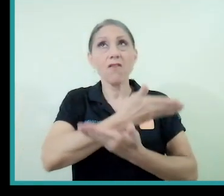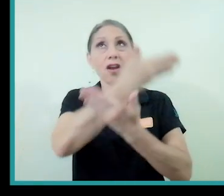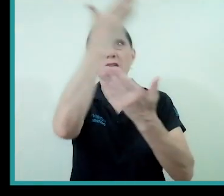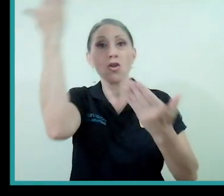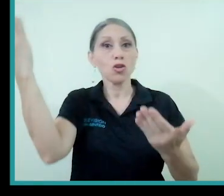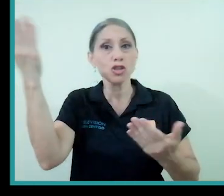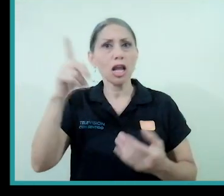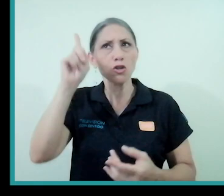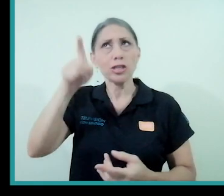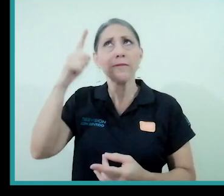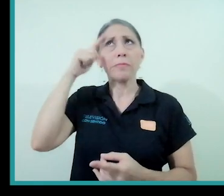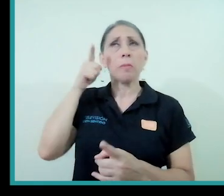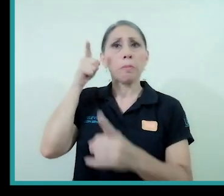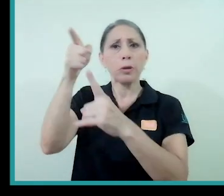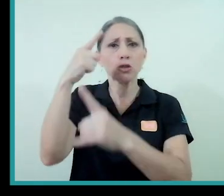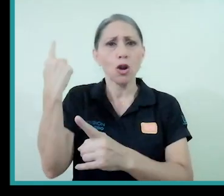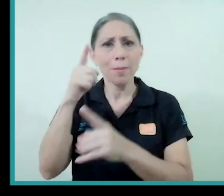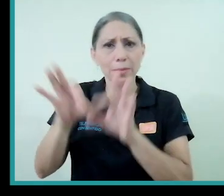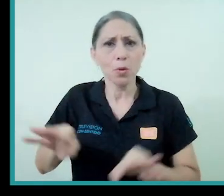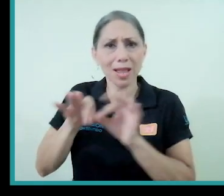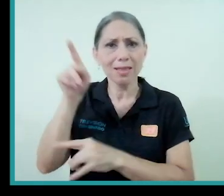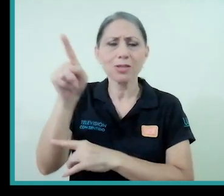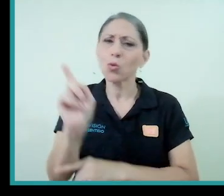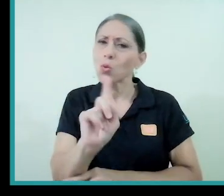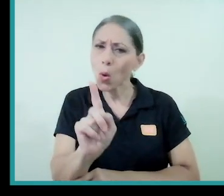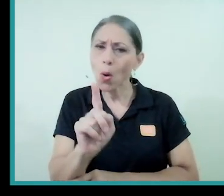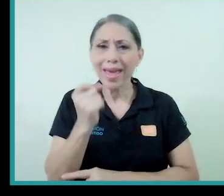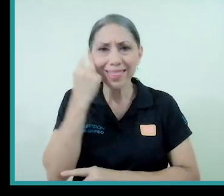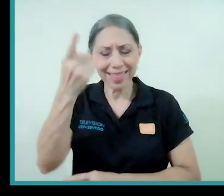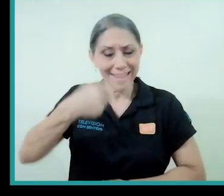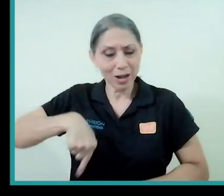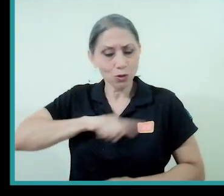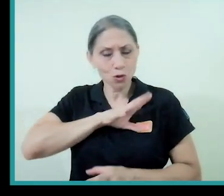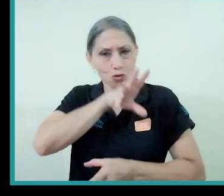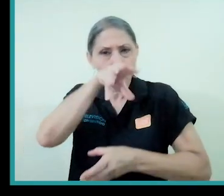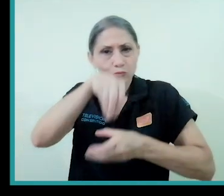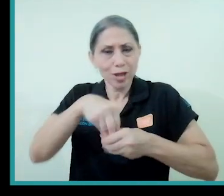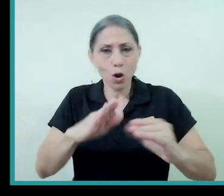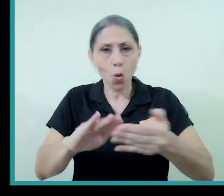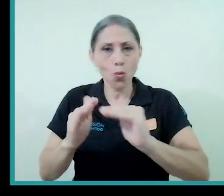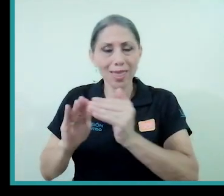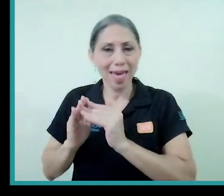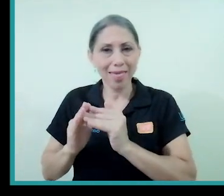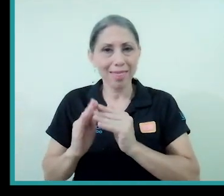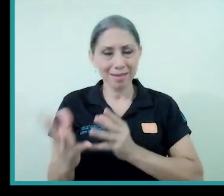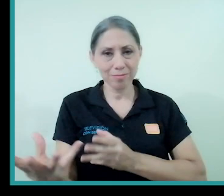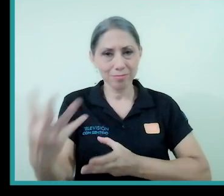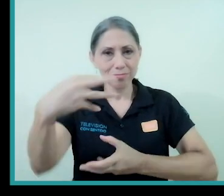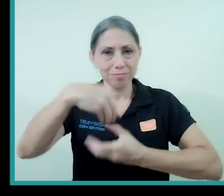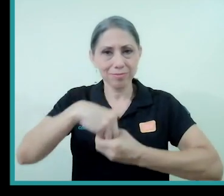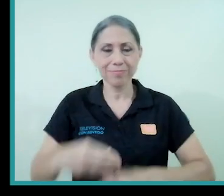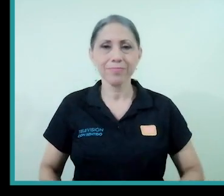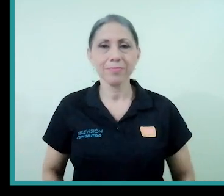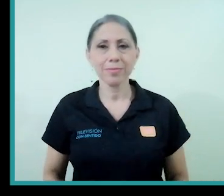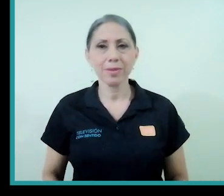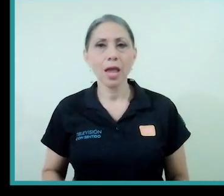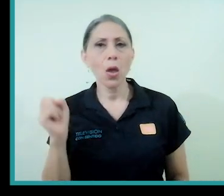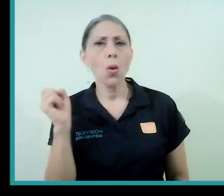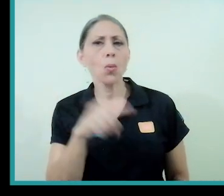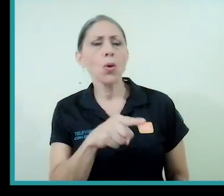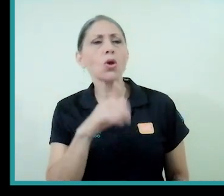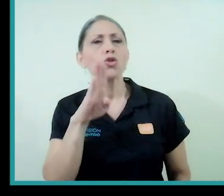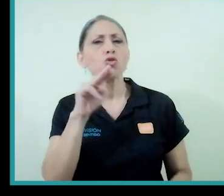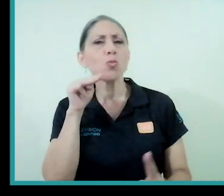vamos y es lo único que importa sino entenderse como parte de la comunidad e integrarse ¿cuál sería su